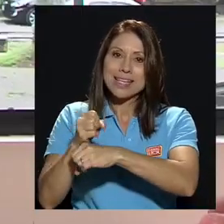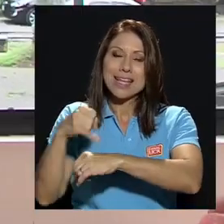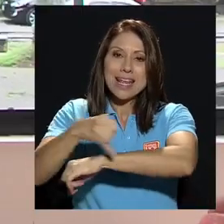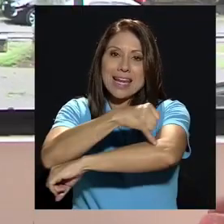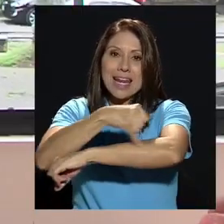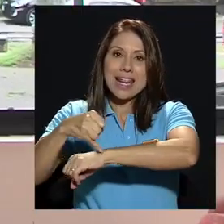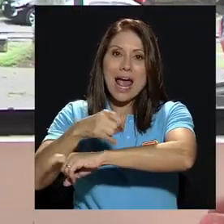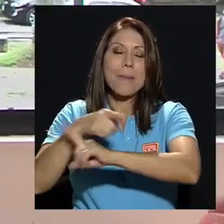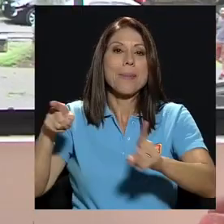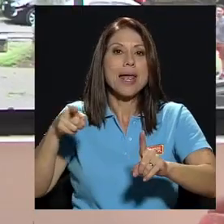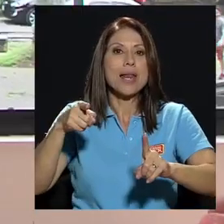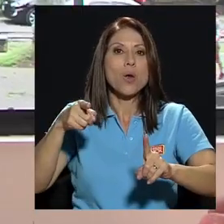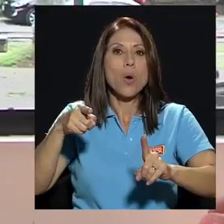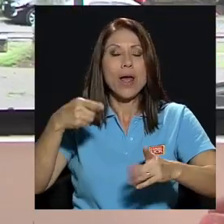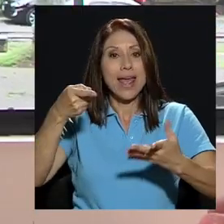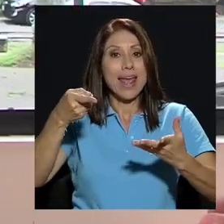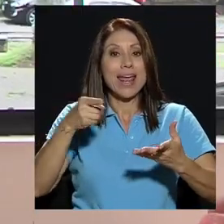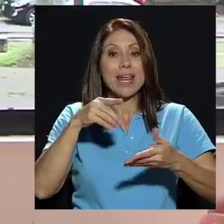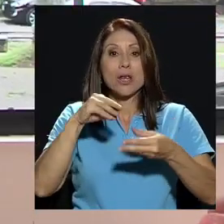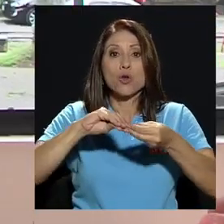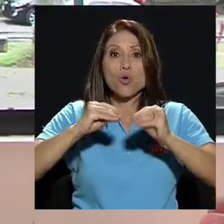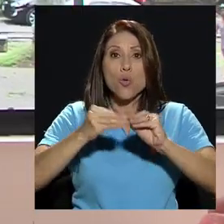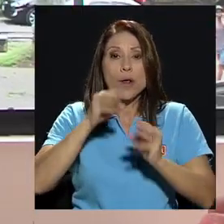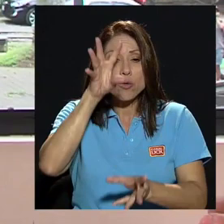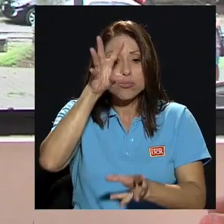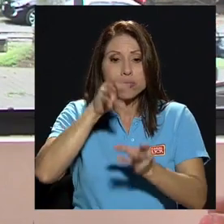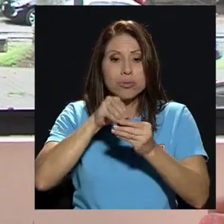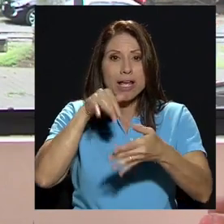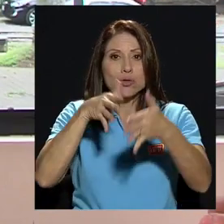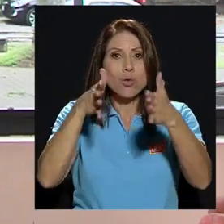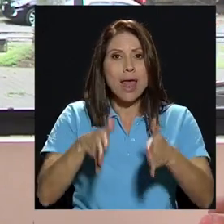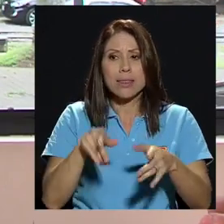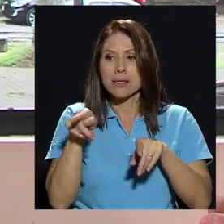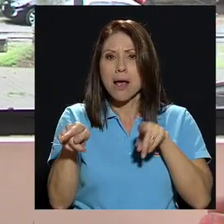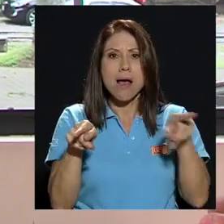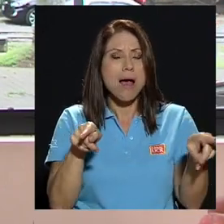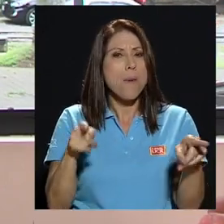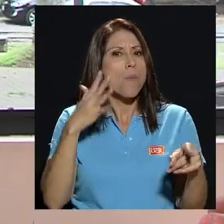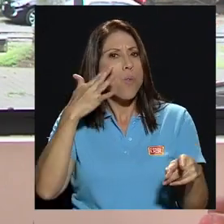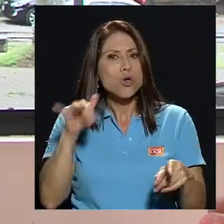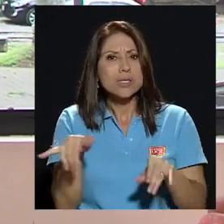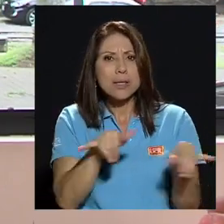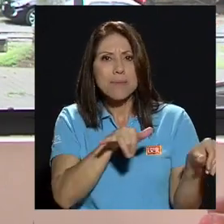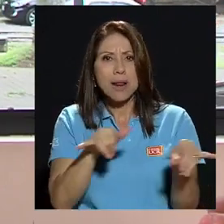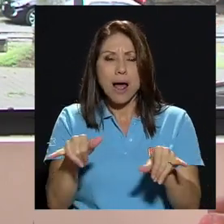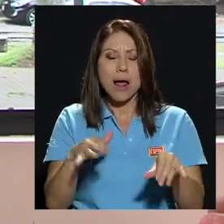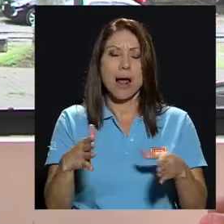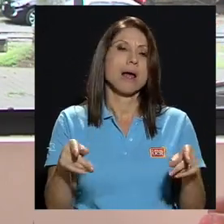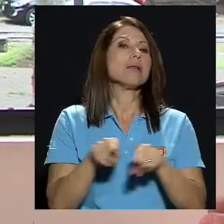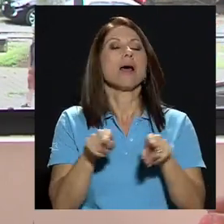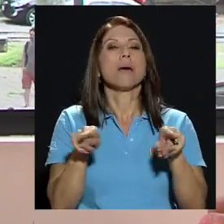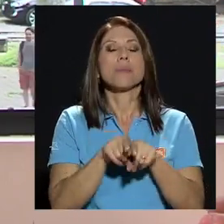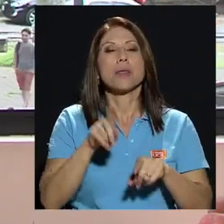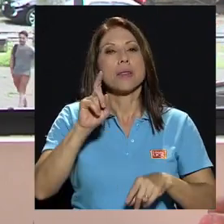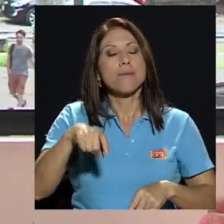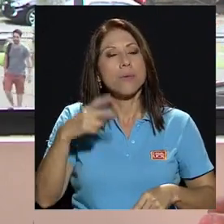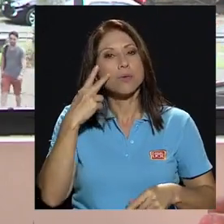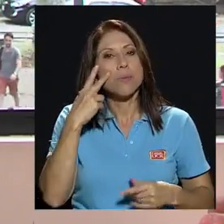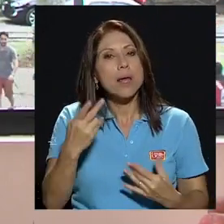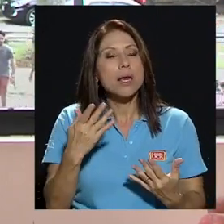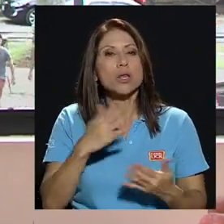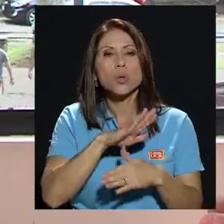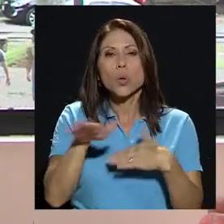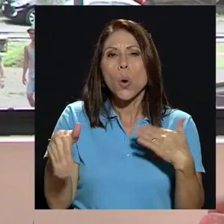en tamaños son muy similares en número de estudiantes. Obviamente, también tenemos que valorizar todo